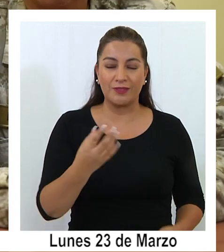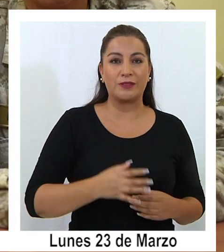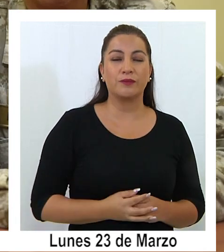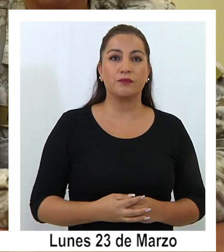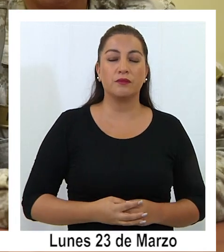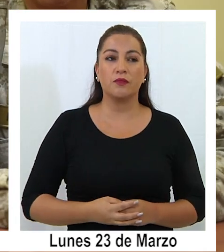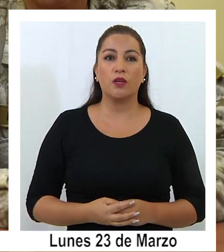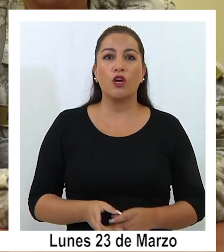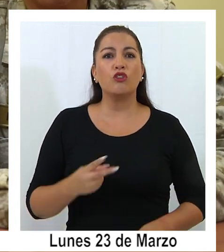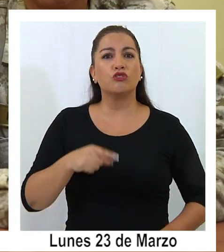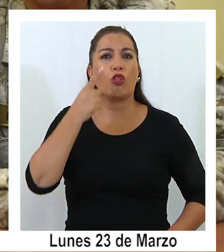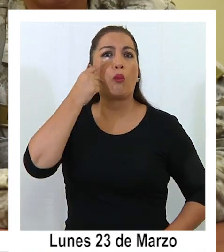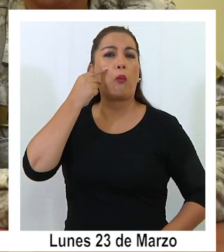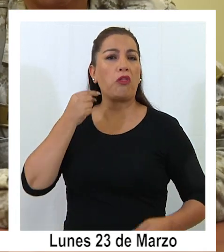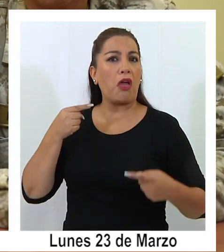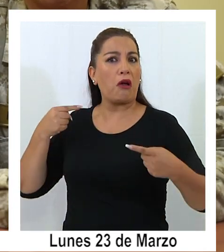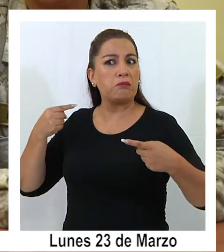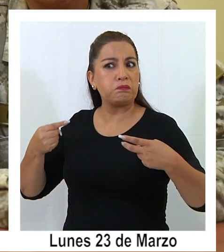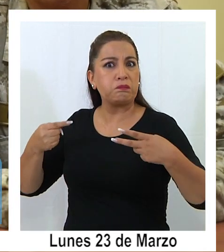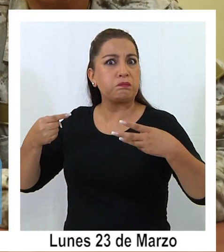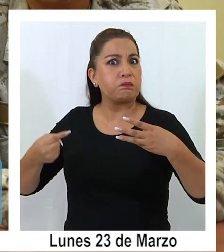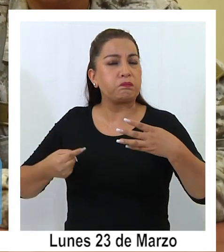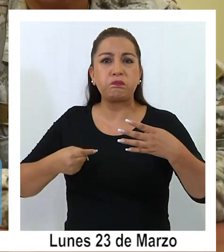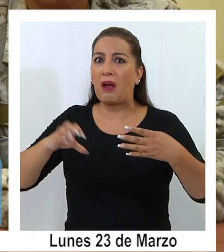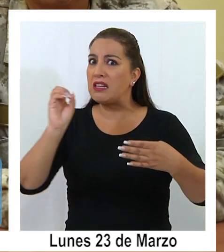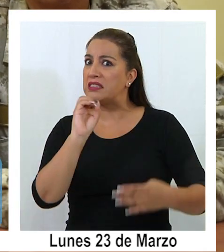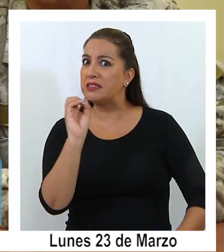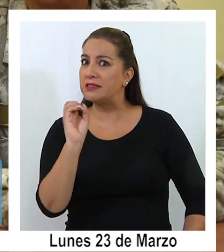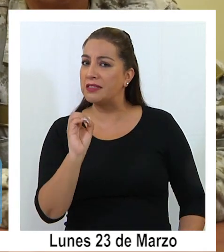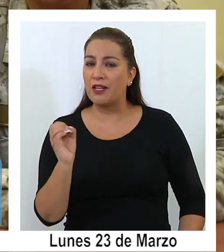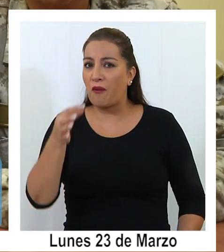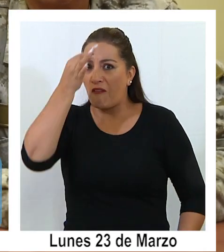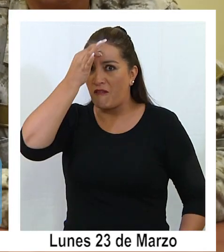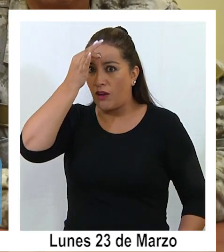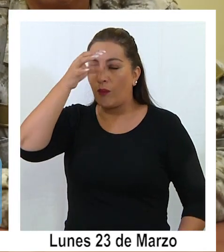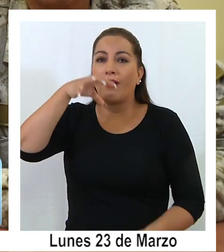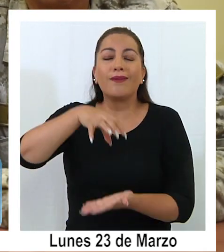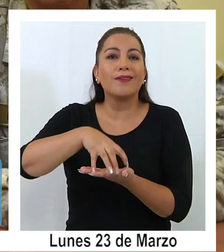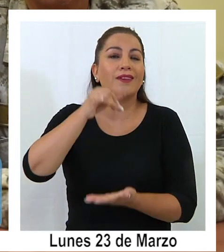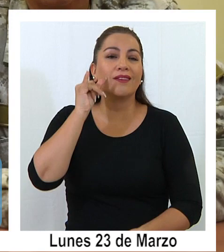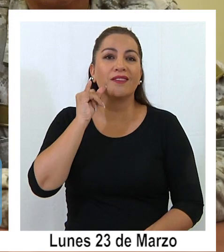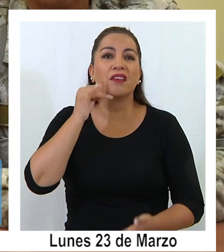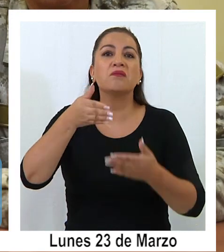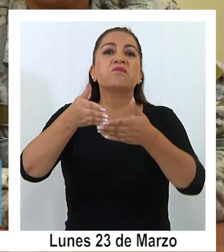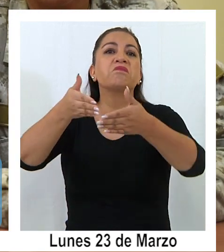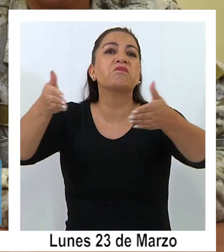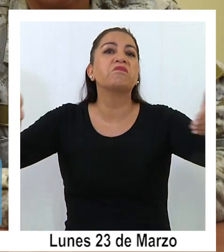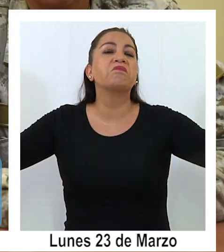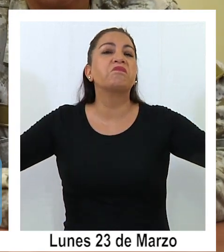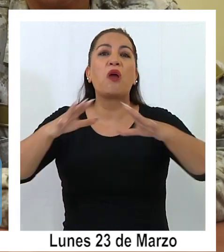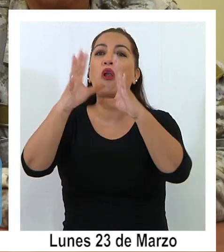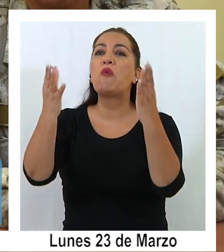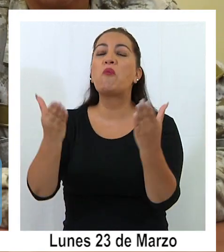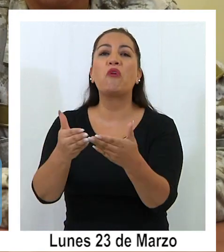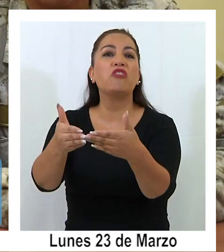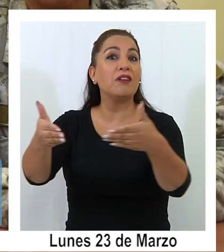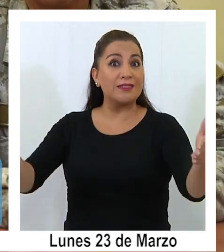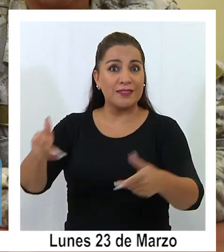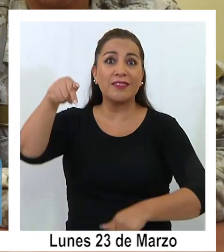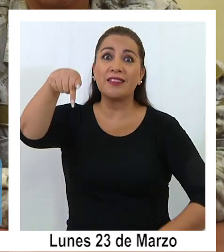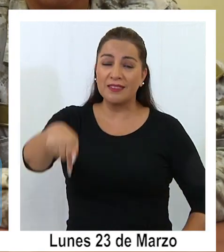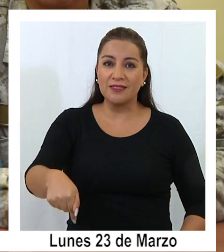llevamos muchos días sin un contagiado, pero dado que nuestra región es una región muy abierta al mundo y que efectivamente